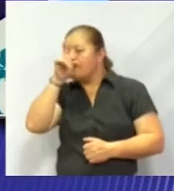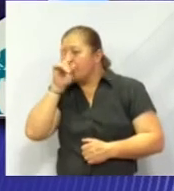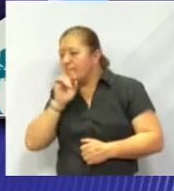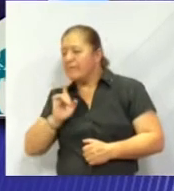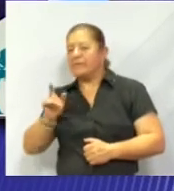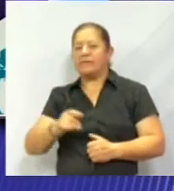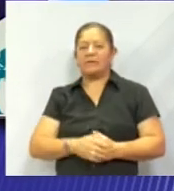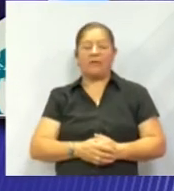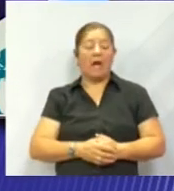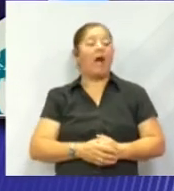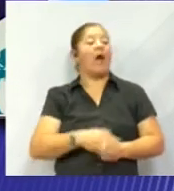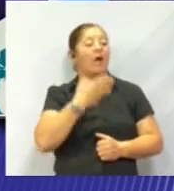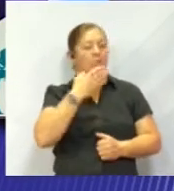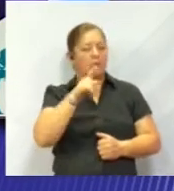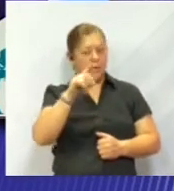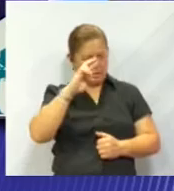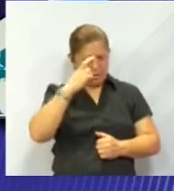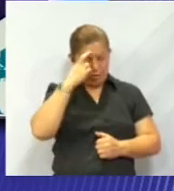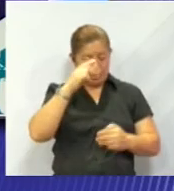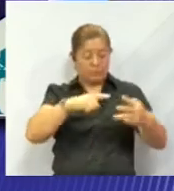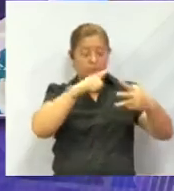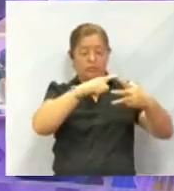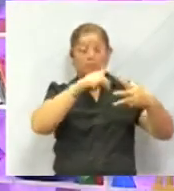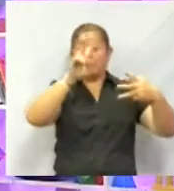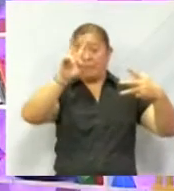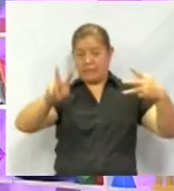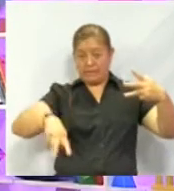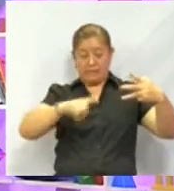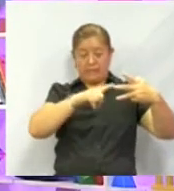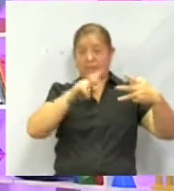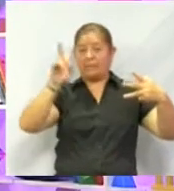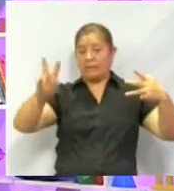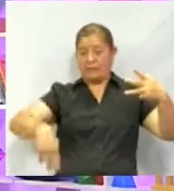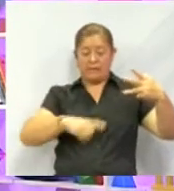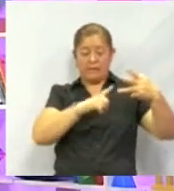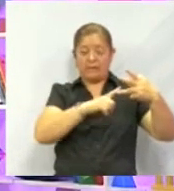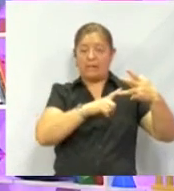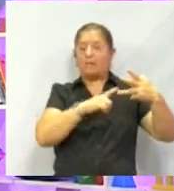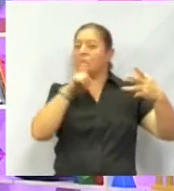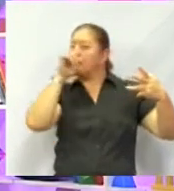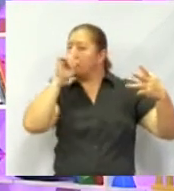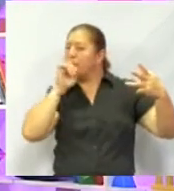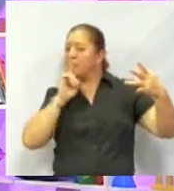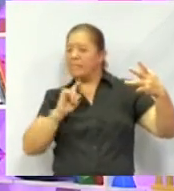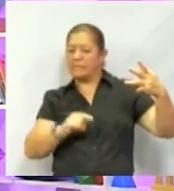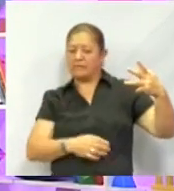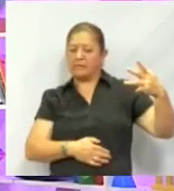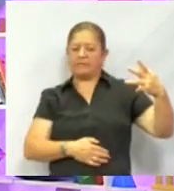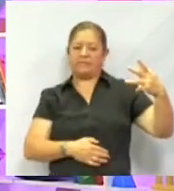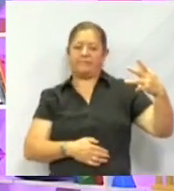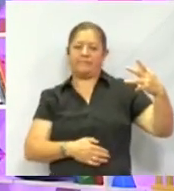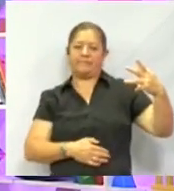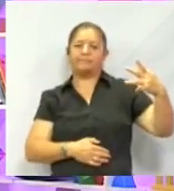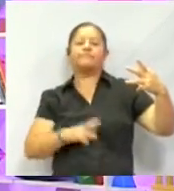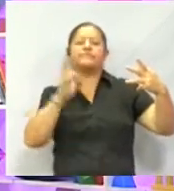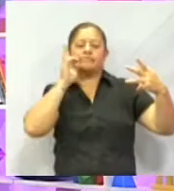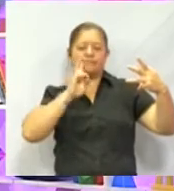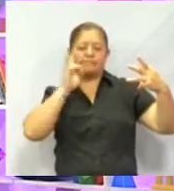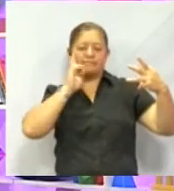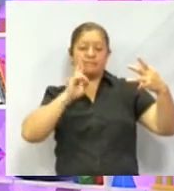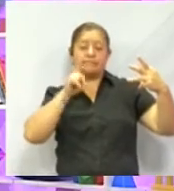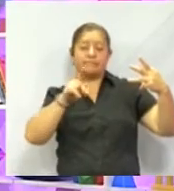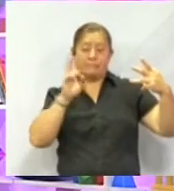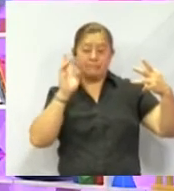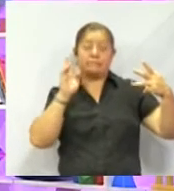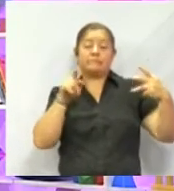Mentira. Entonces, recordemos, nos dijo verdad, verdad y mentira. Vamos a ver, vamos a